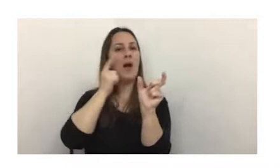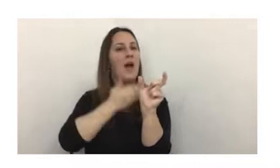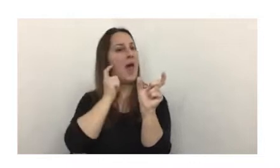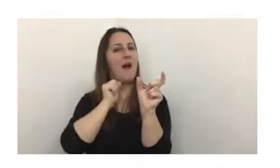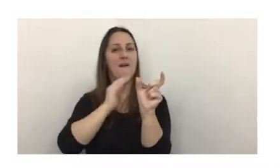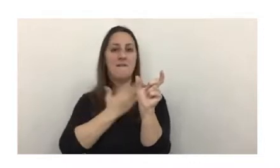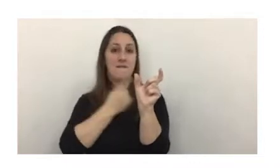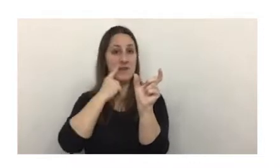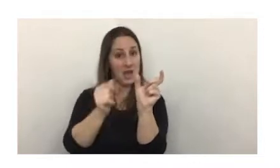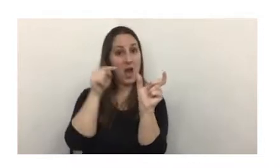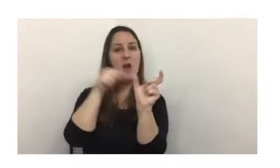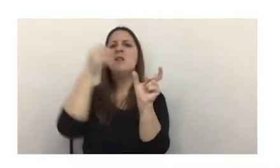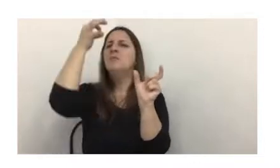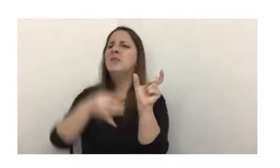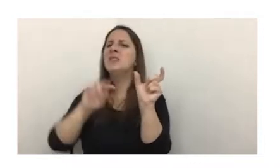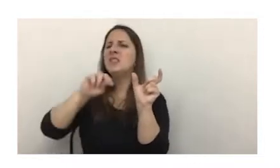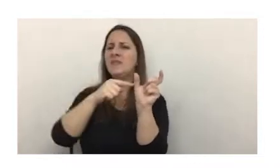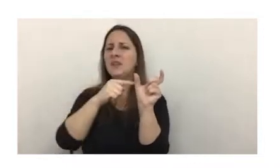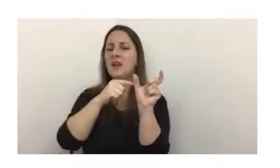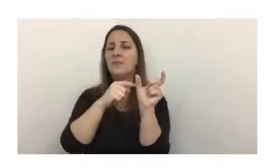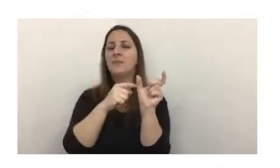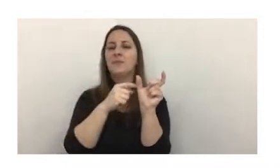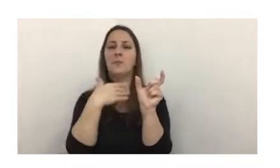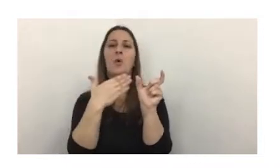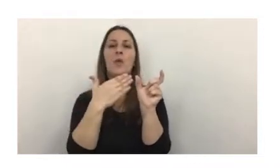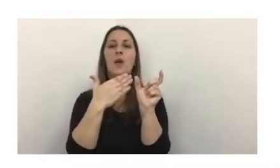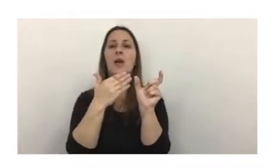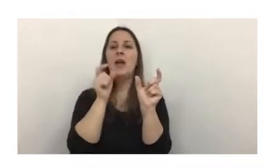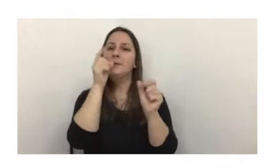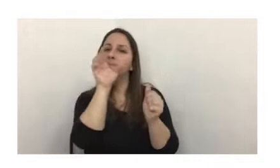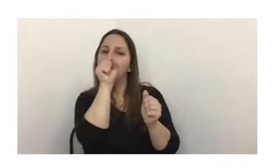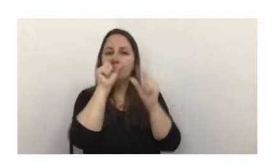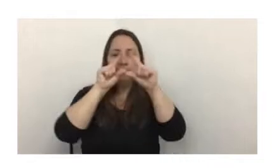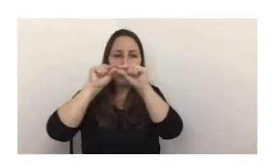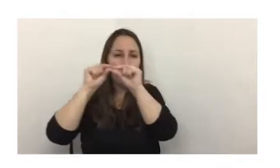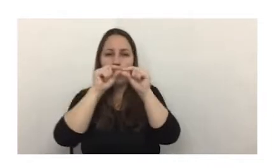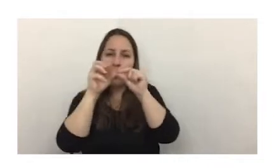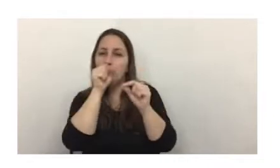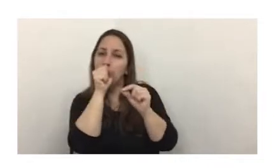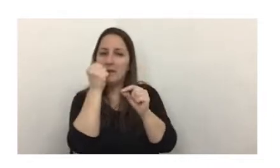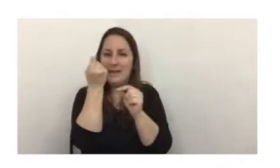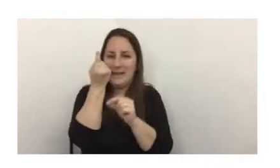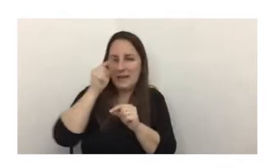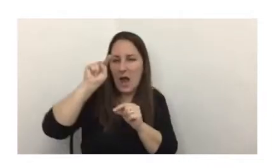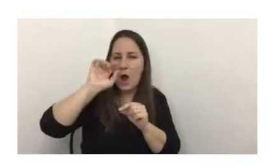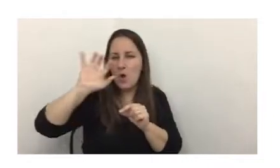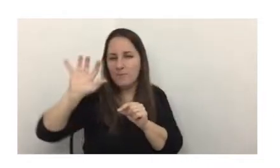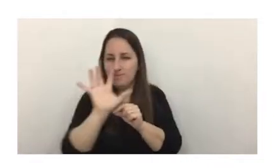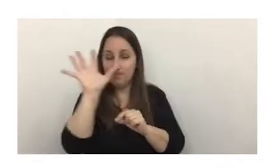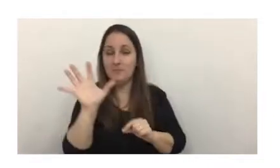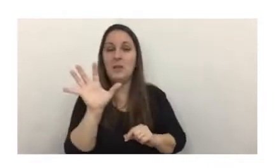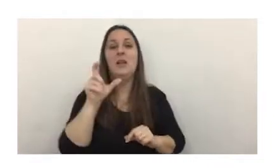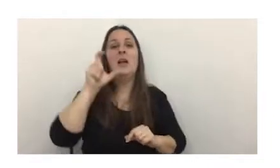criptografía según la Real Academia Española como el arte de escribir con clave secreto o de un modo enigmático. La